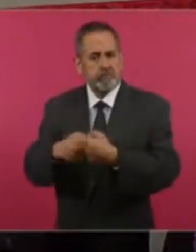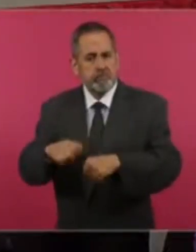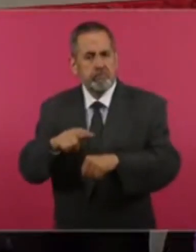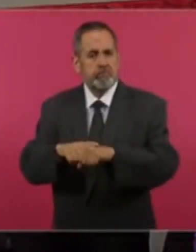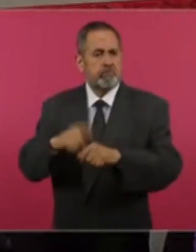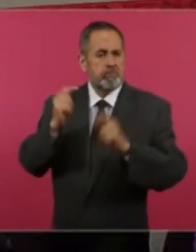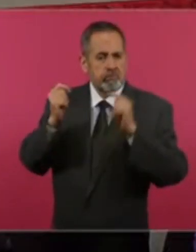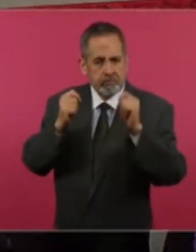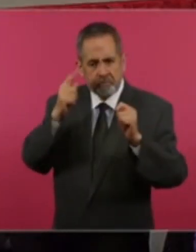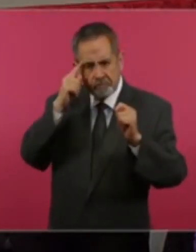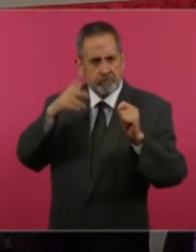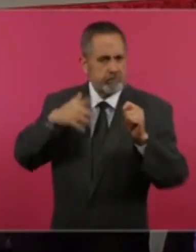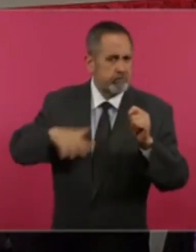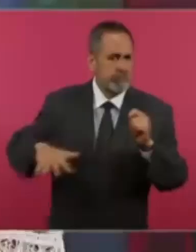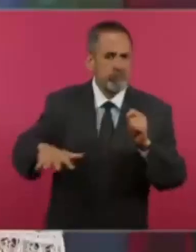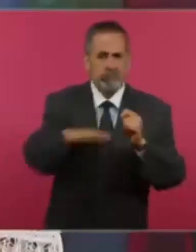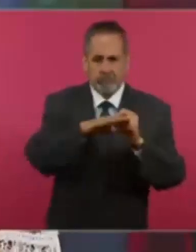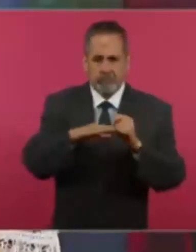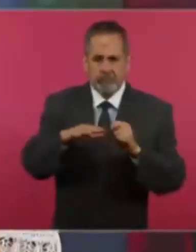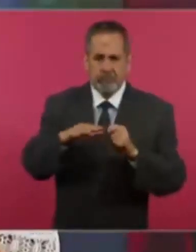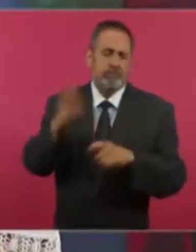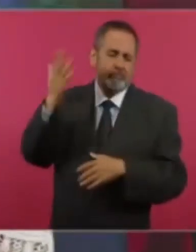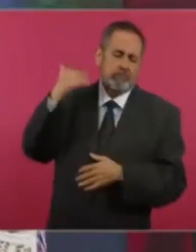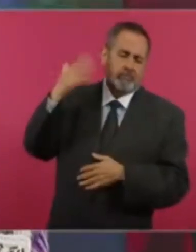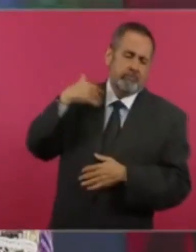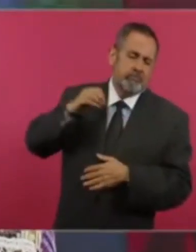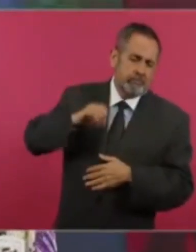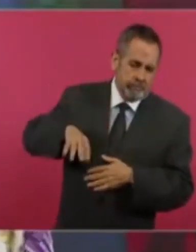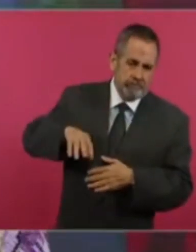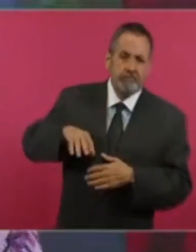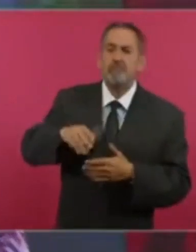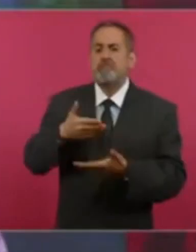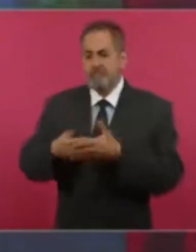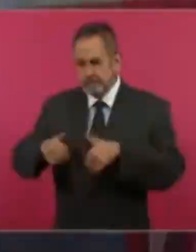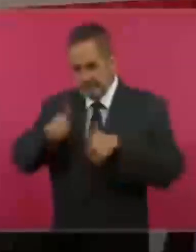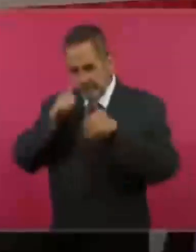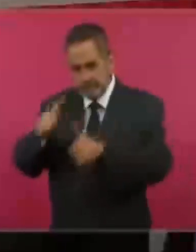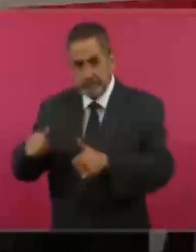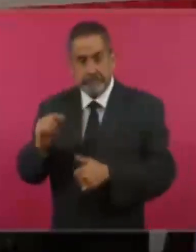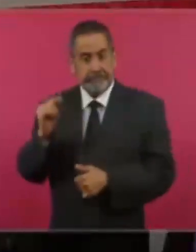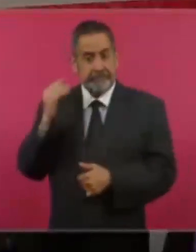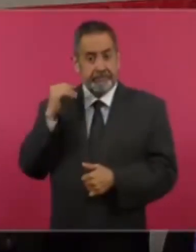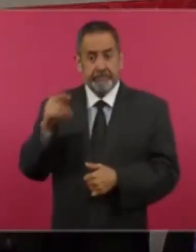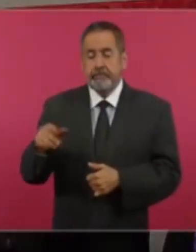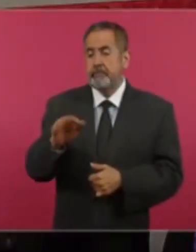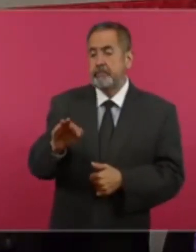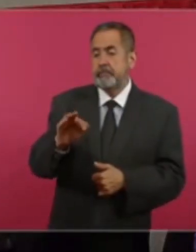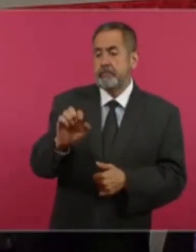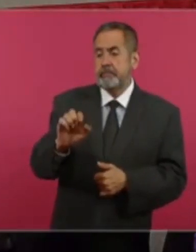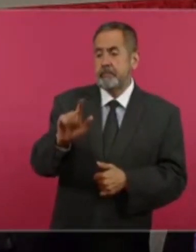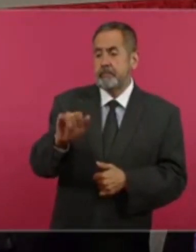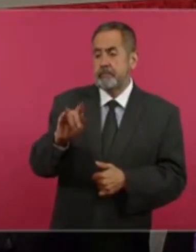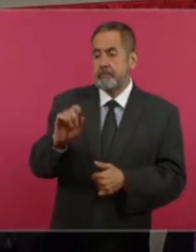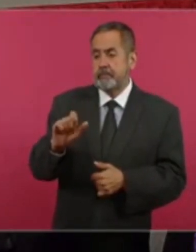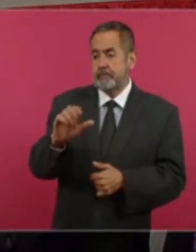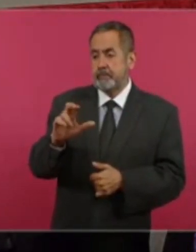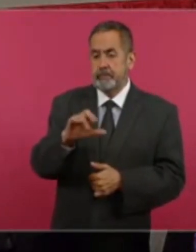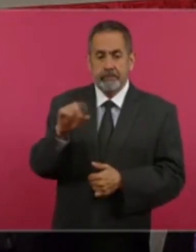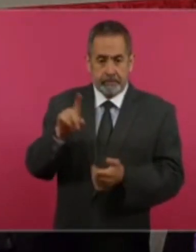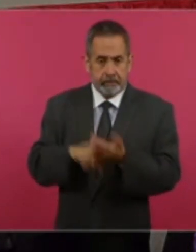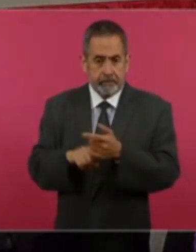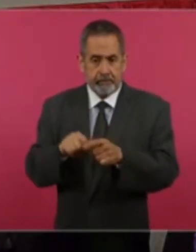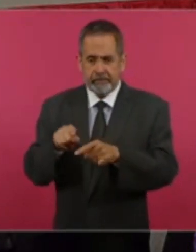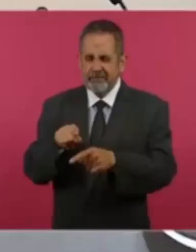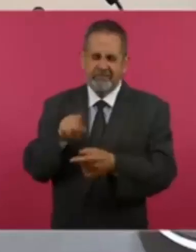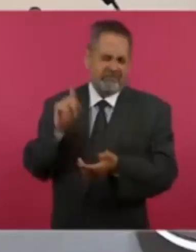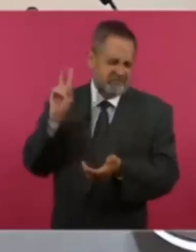turístico para la región más olvidada del estado de Quintana Roo. Hace unos días, en Felipe Carrillo Puerto, el corazón de la